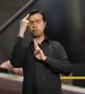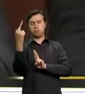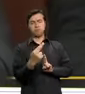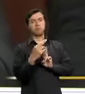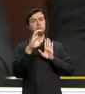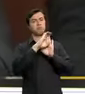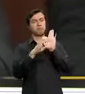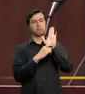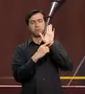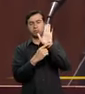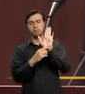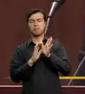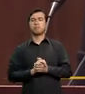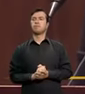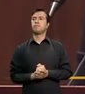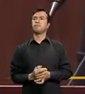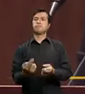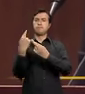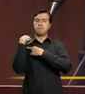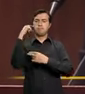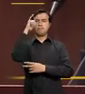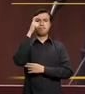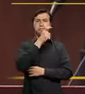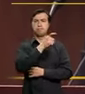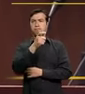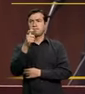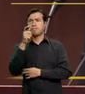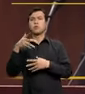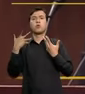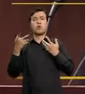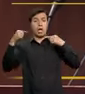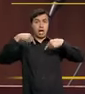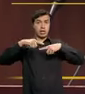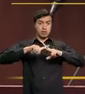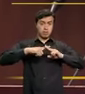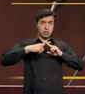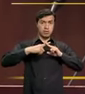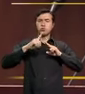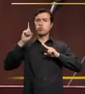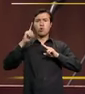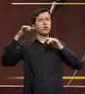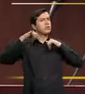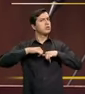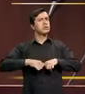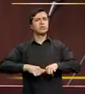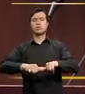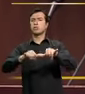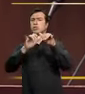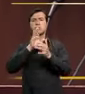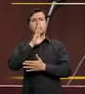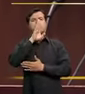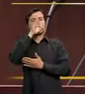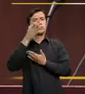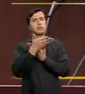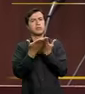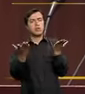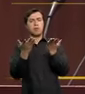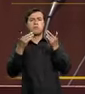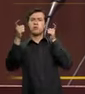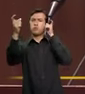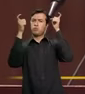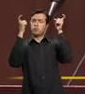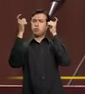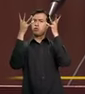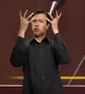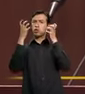Constitución determinan. Esta tarea fiscalizadora no empieza ni termina en este espacio. Es una tarea permanente. Es un mecanismo